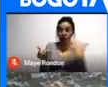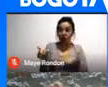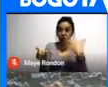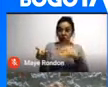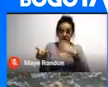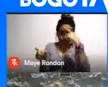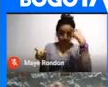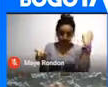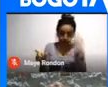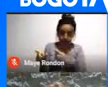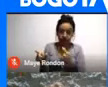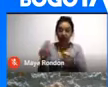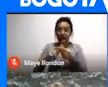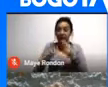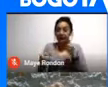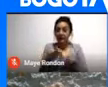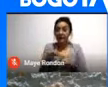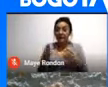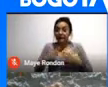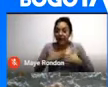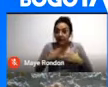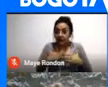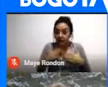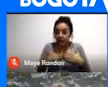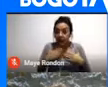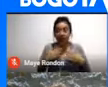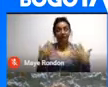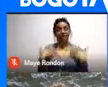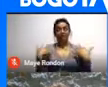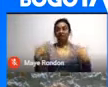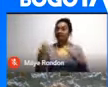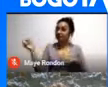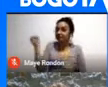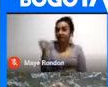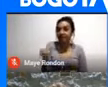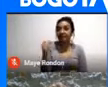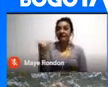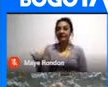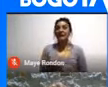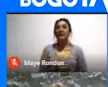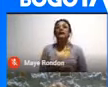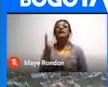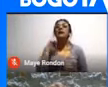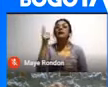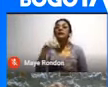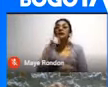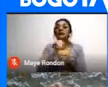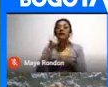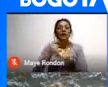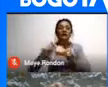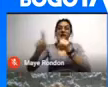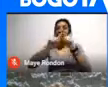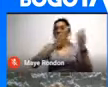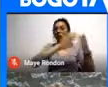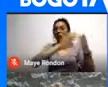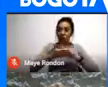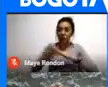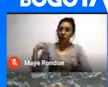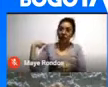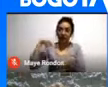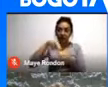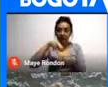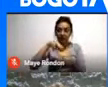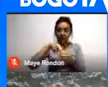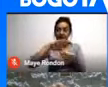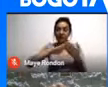personalidad Y la verdad para mí es un honor Profesor Tenerlo acá También ha trabajado con diversas comunidades Indígenas